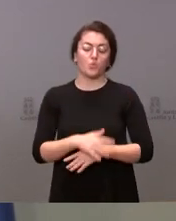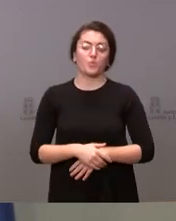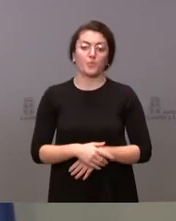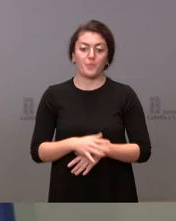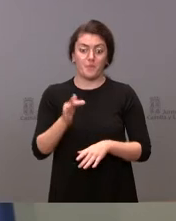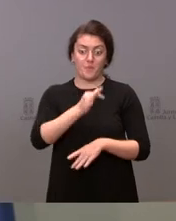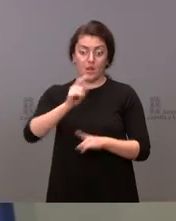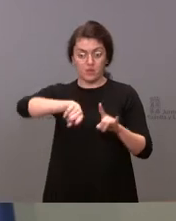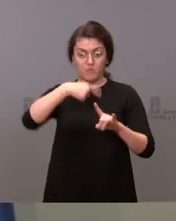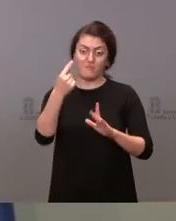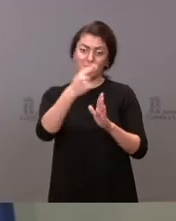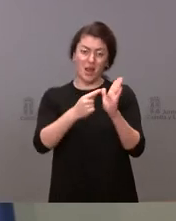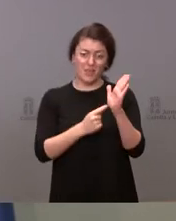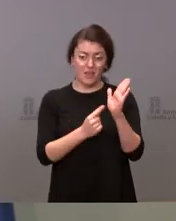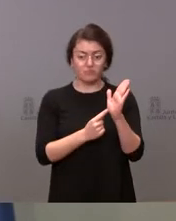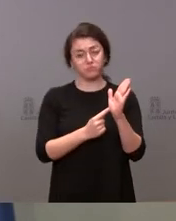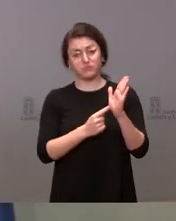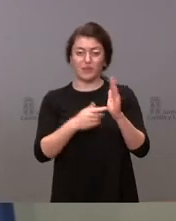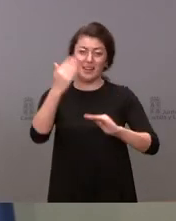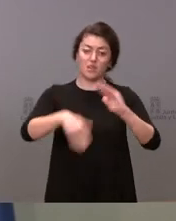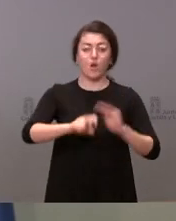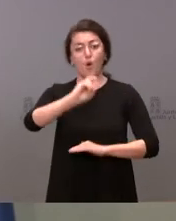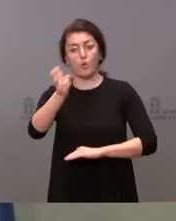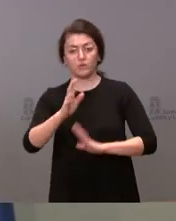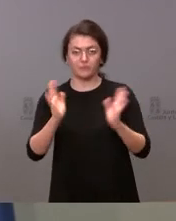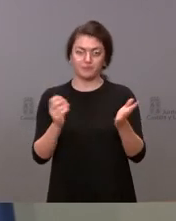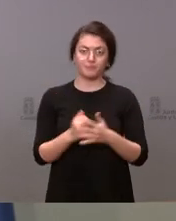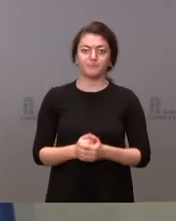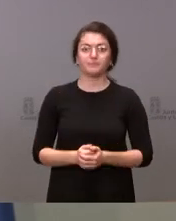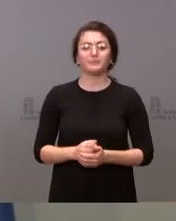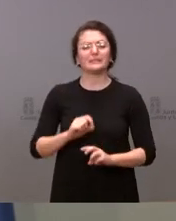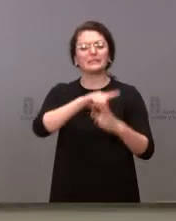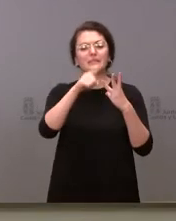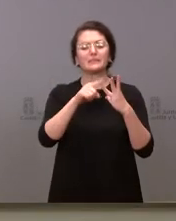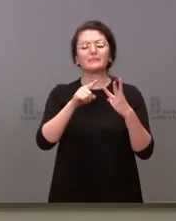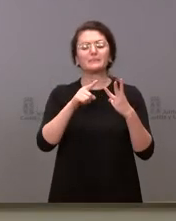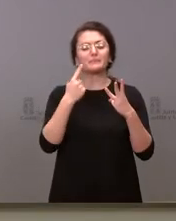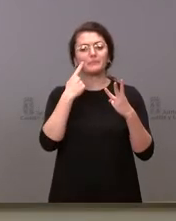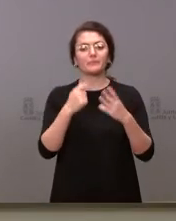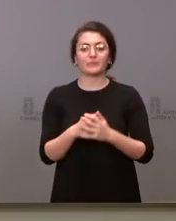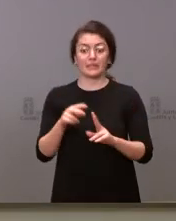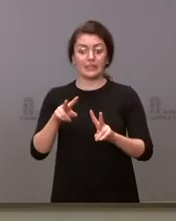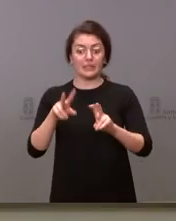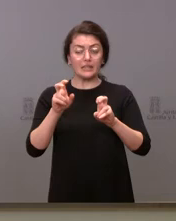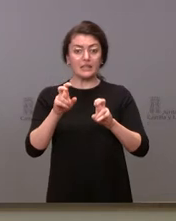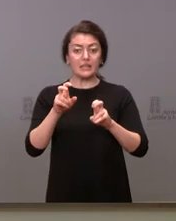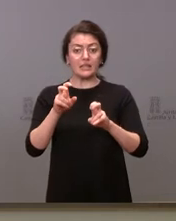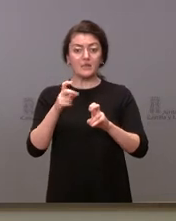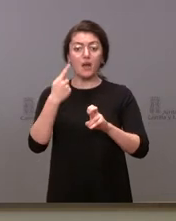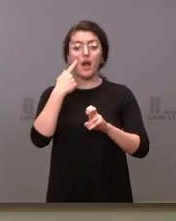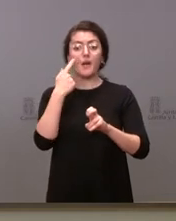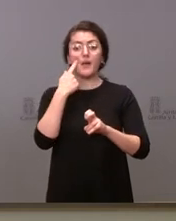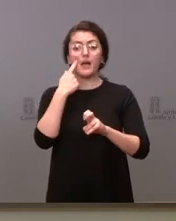otras medidas restrictivas. La tercera pregunta era, perdóneme. Sobre el dispositivo para la implantación de esa tercera